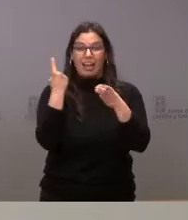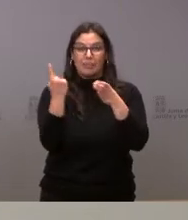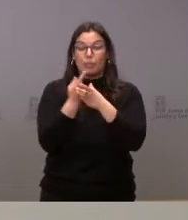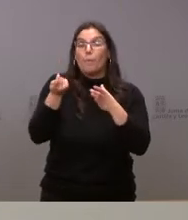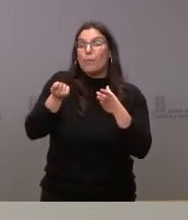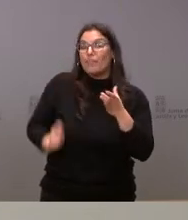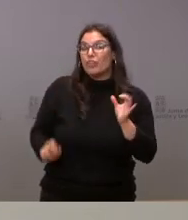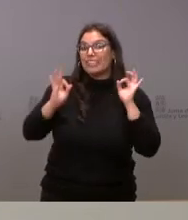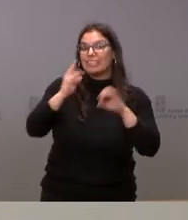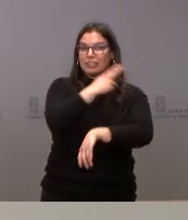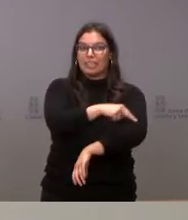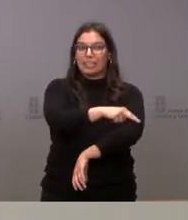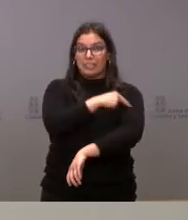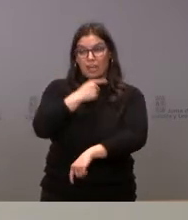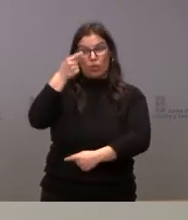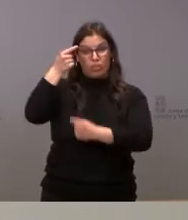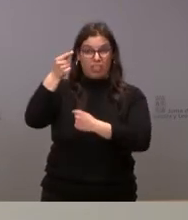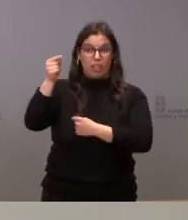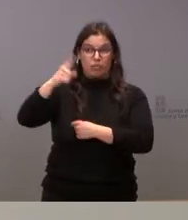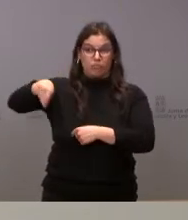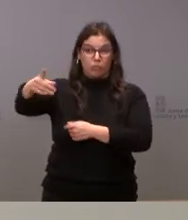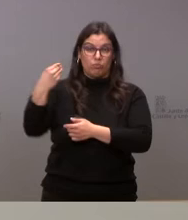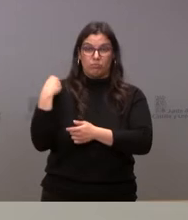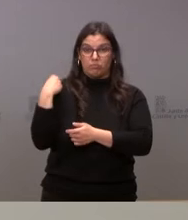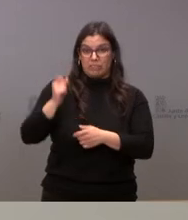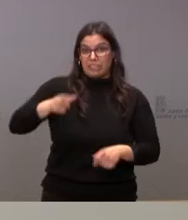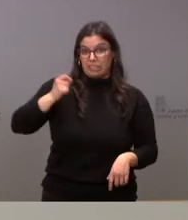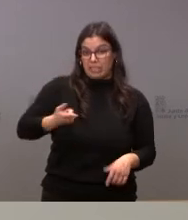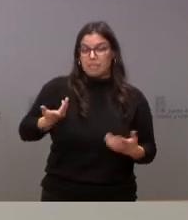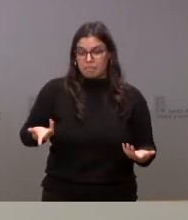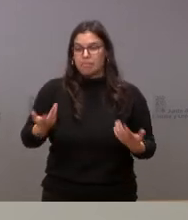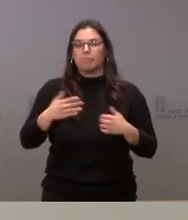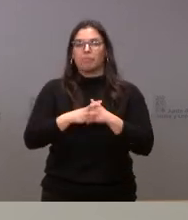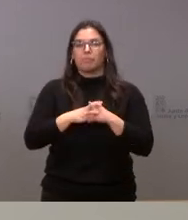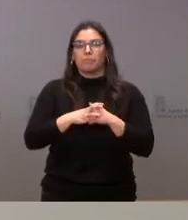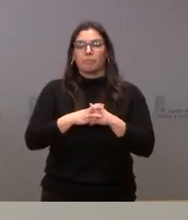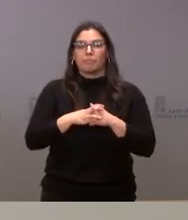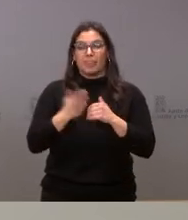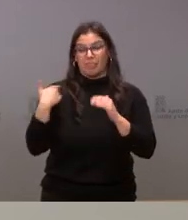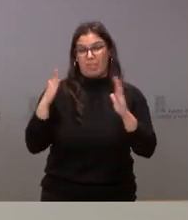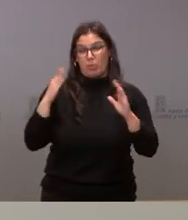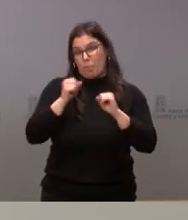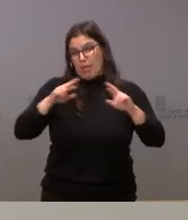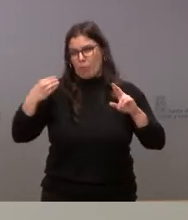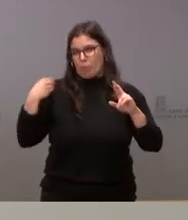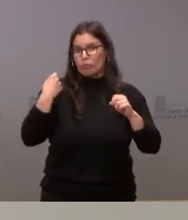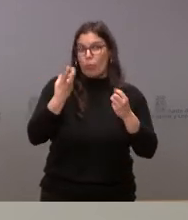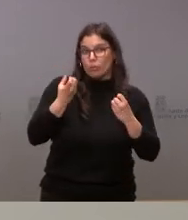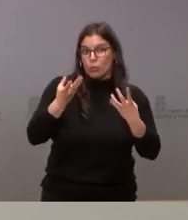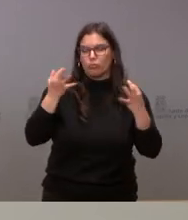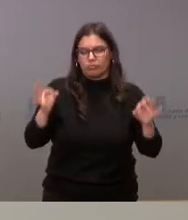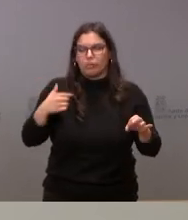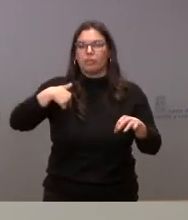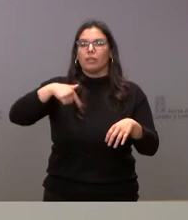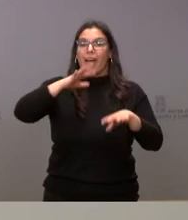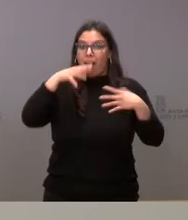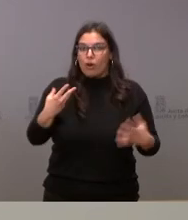profesionales sanitarios, que es un dato que ustedes también preguntaban con cierto interés en los momentos más complicados de esta sexta ola, hablamos